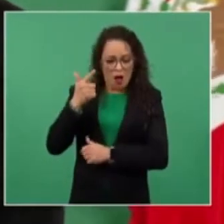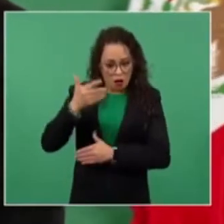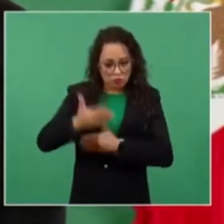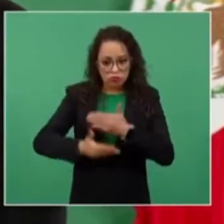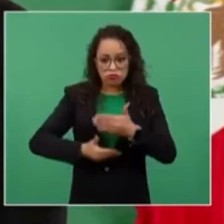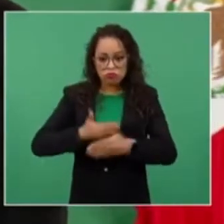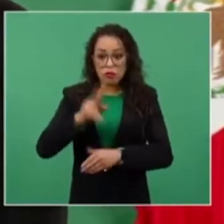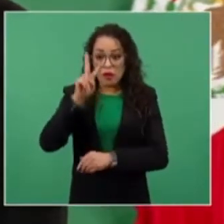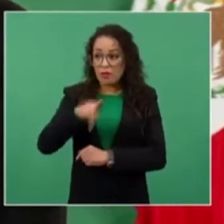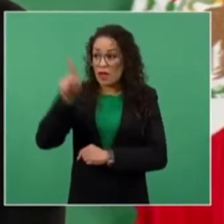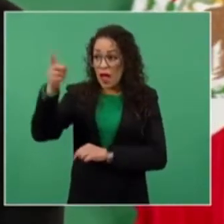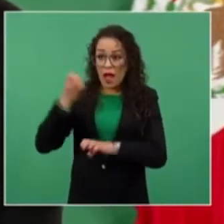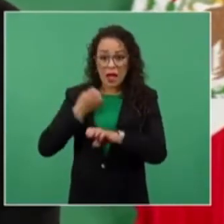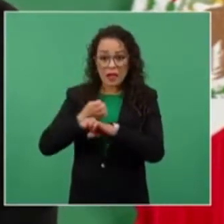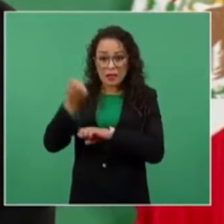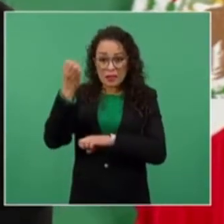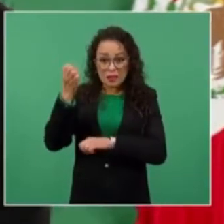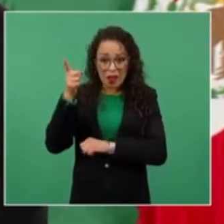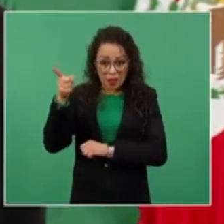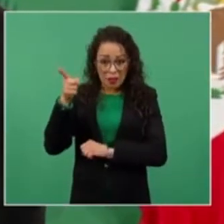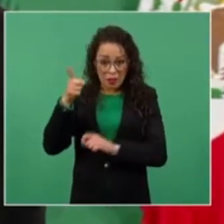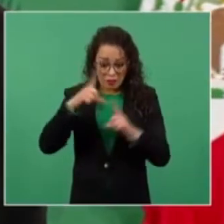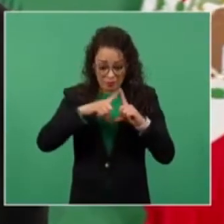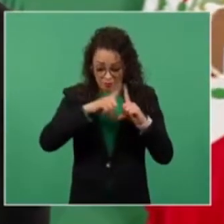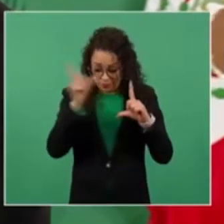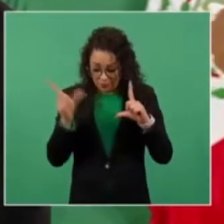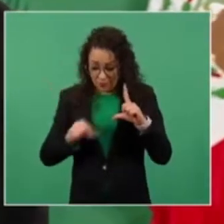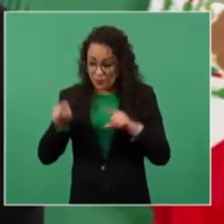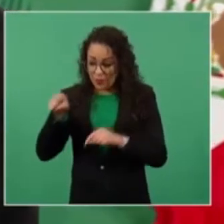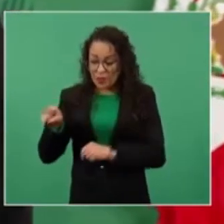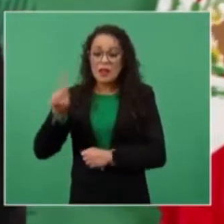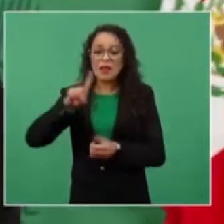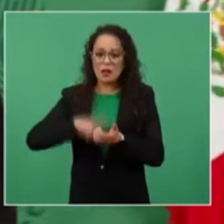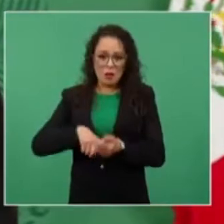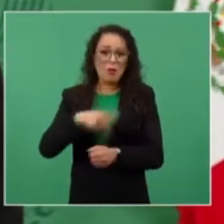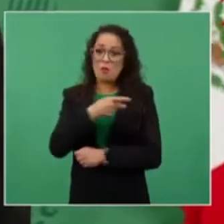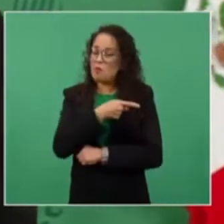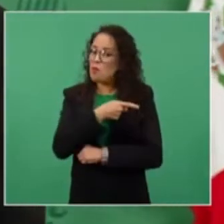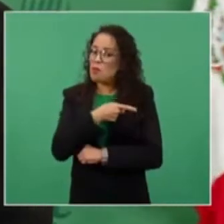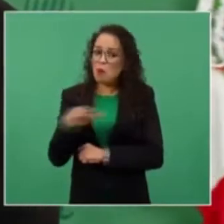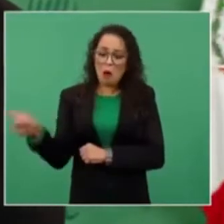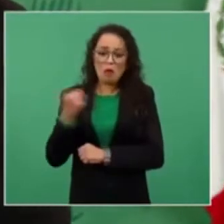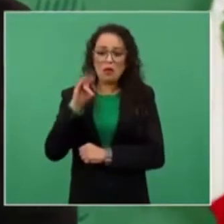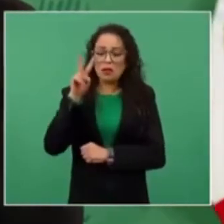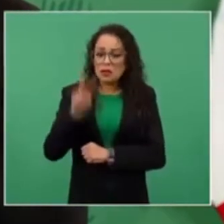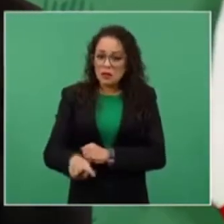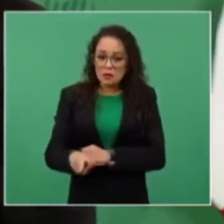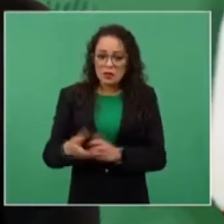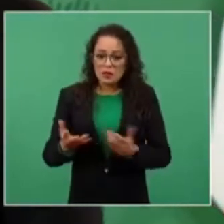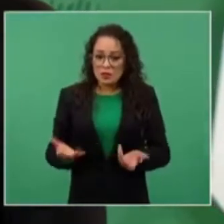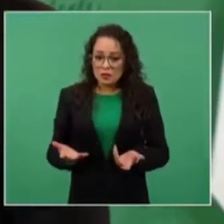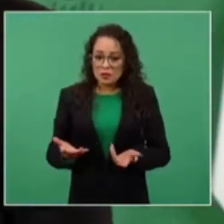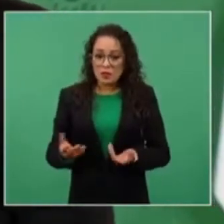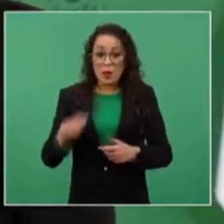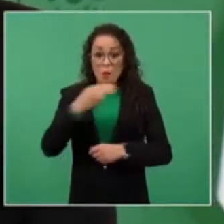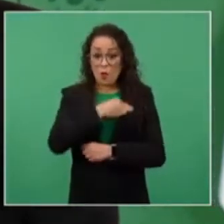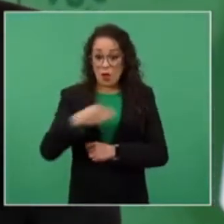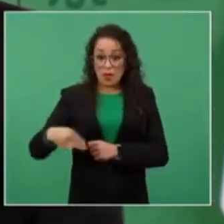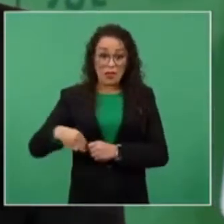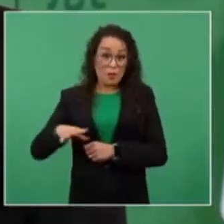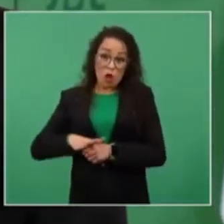del país. Y los regidores, no de todos los municipios,